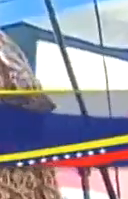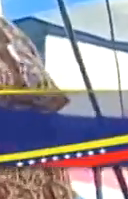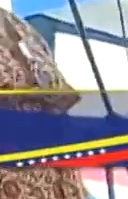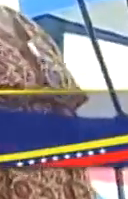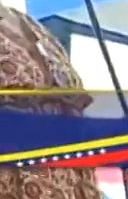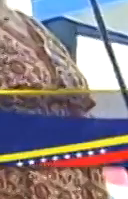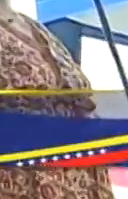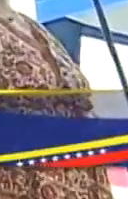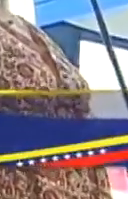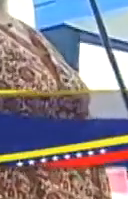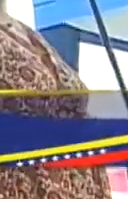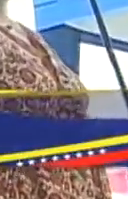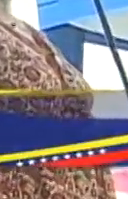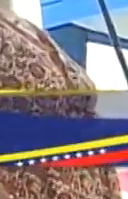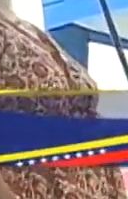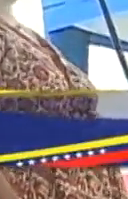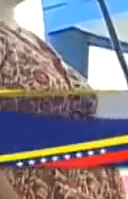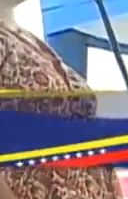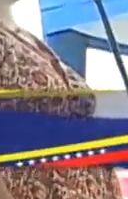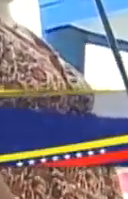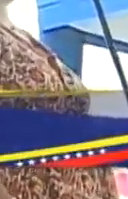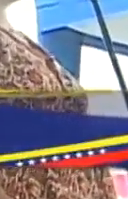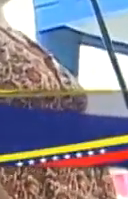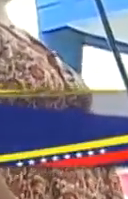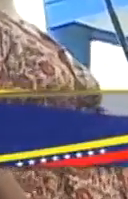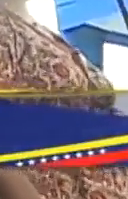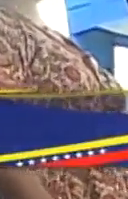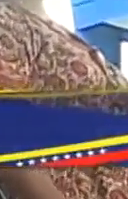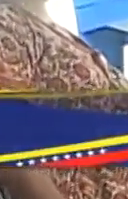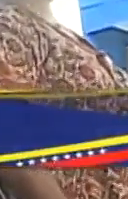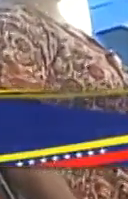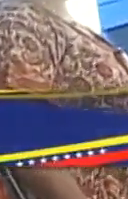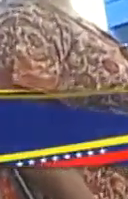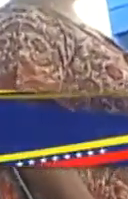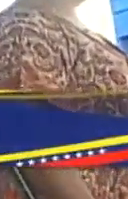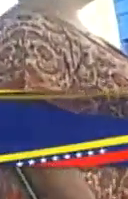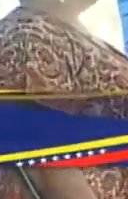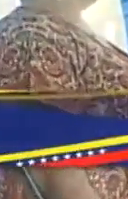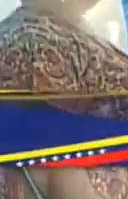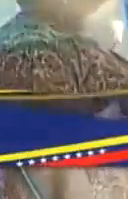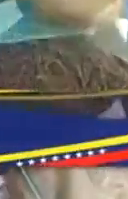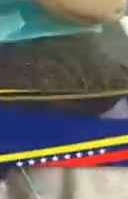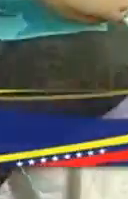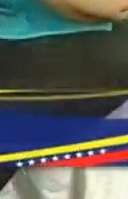¡Vámonos, Maduro, nuevo, que la rumba ya me llama!